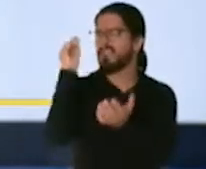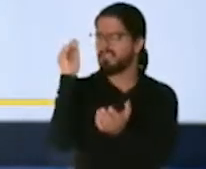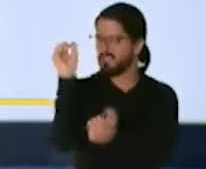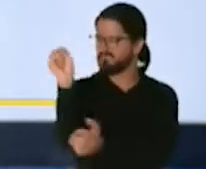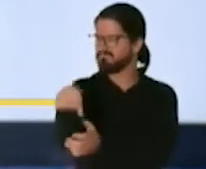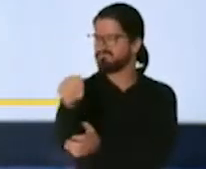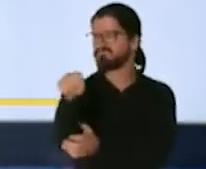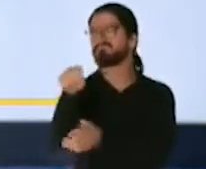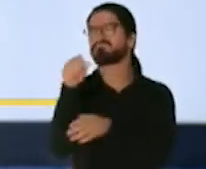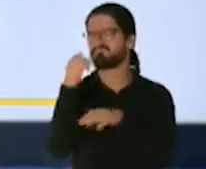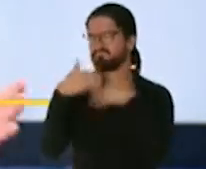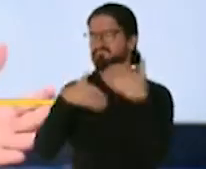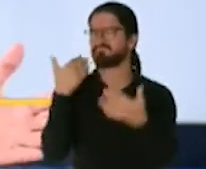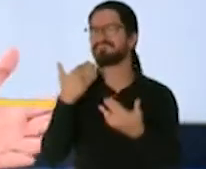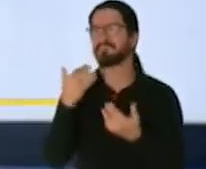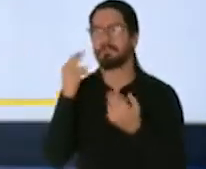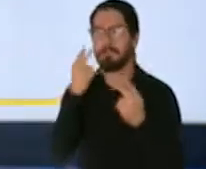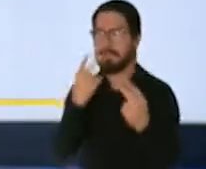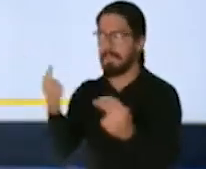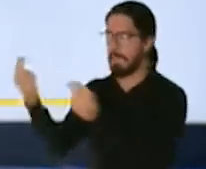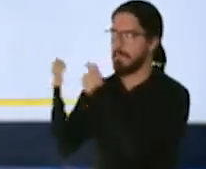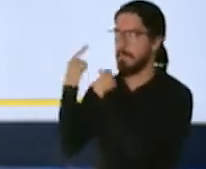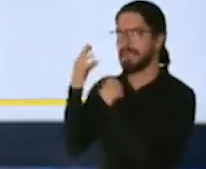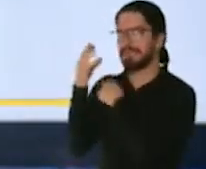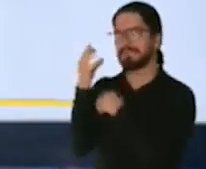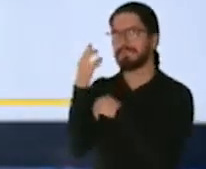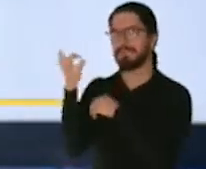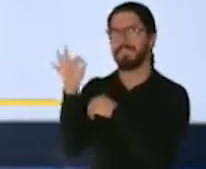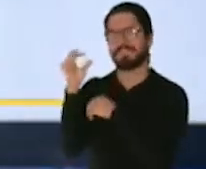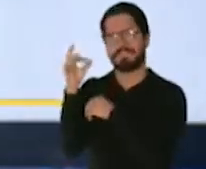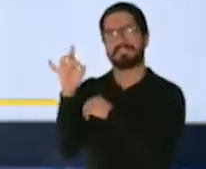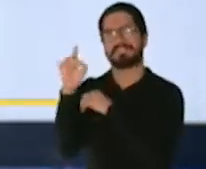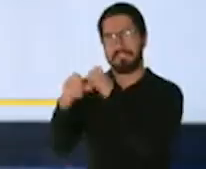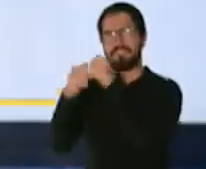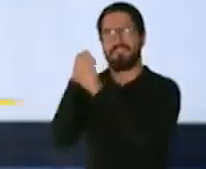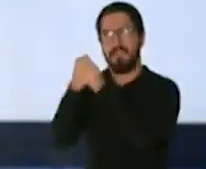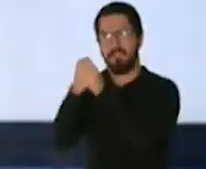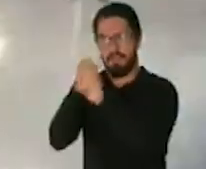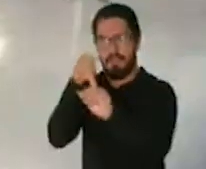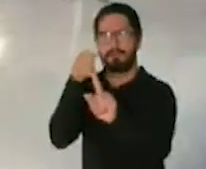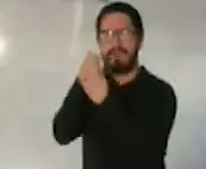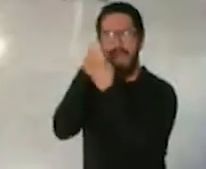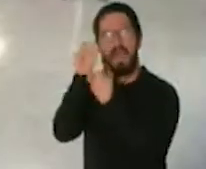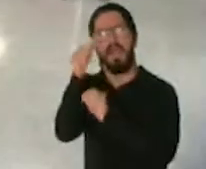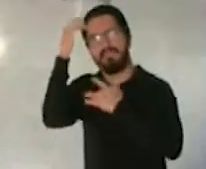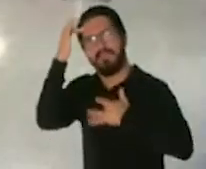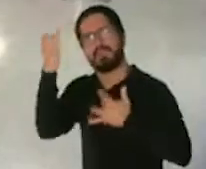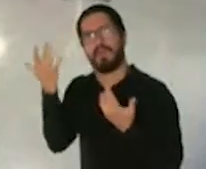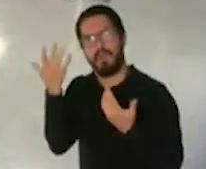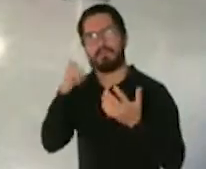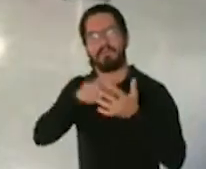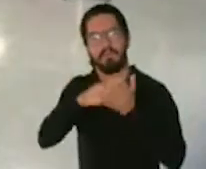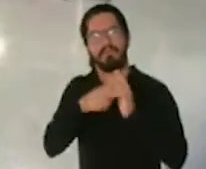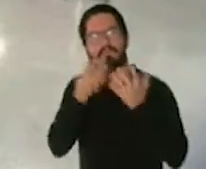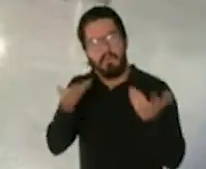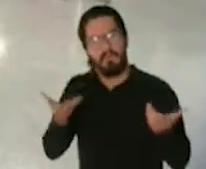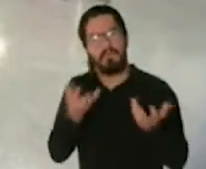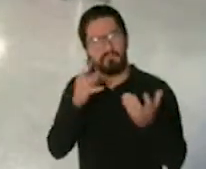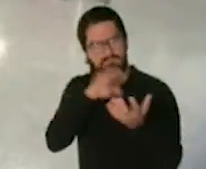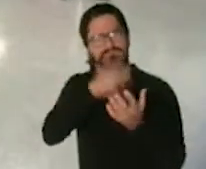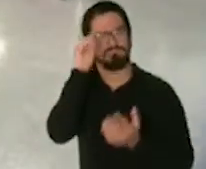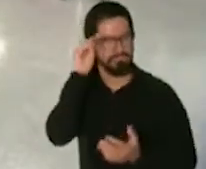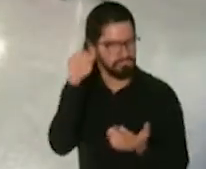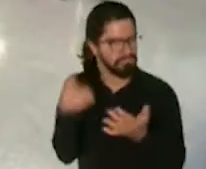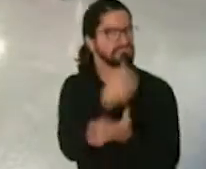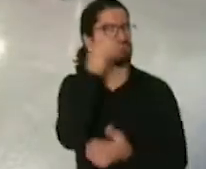estuvo el Spanish Flu todos nuestros ancestros lo aprendieron y nosotros tenemos que retomar ese tema nosotros tenemos que cada persona tiene que cotejar con su médico